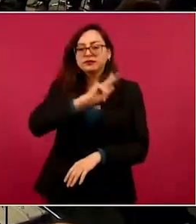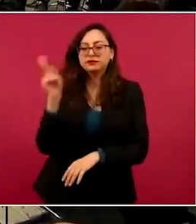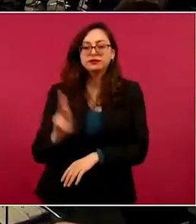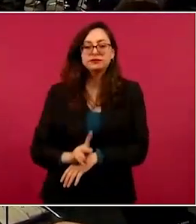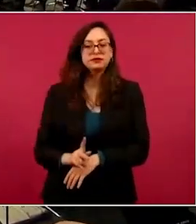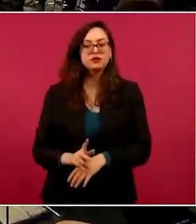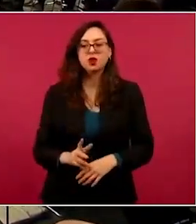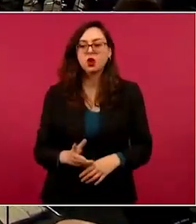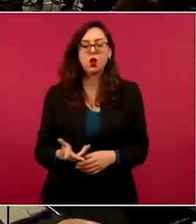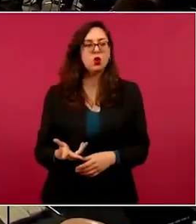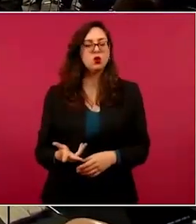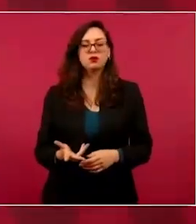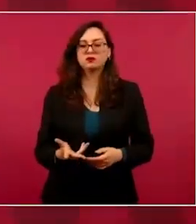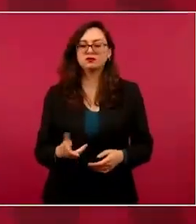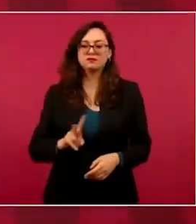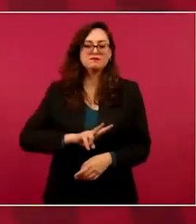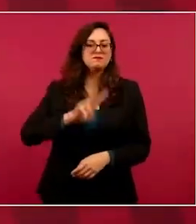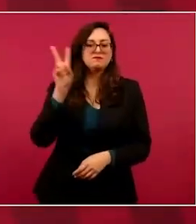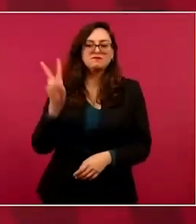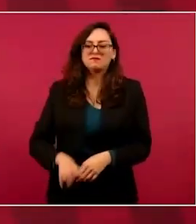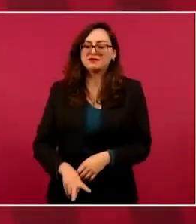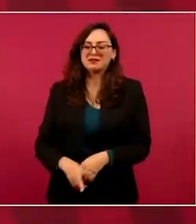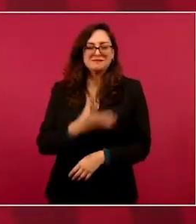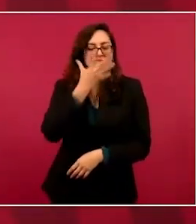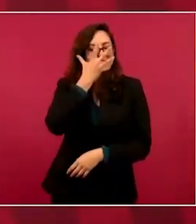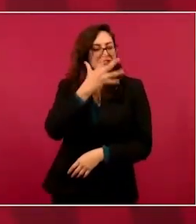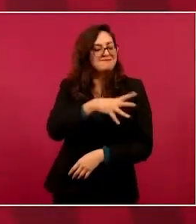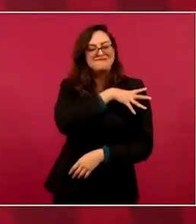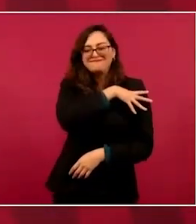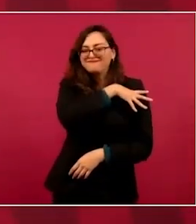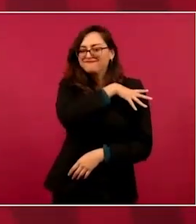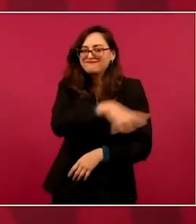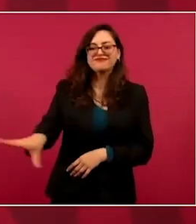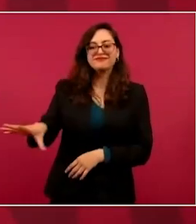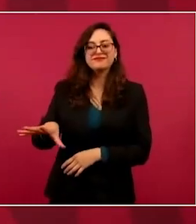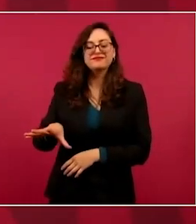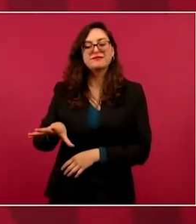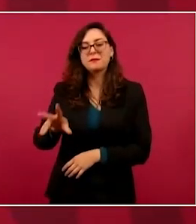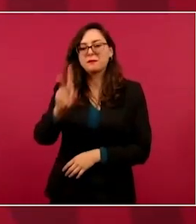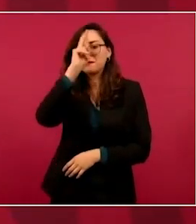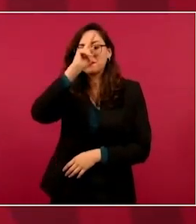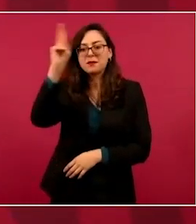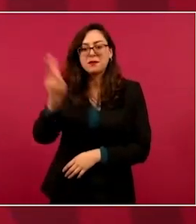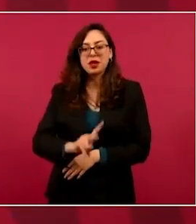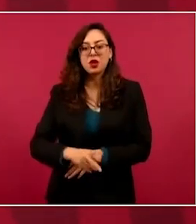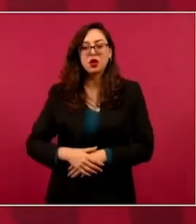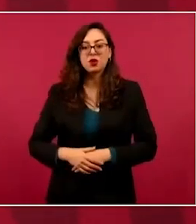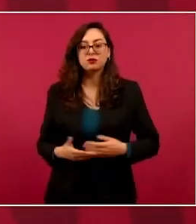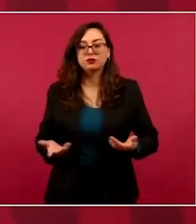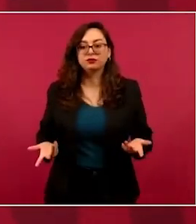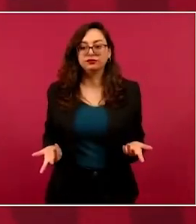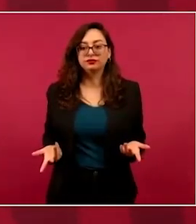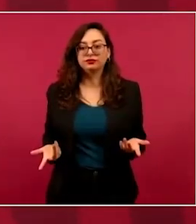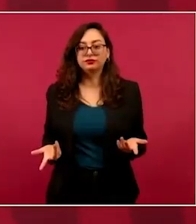indignante y vergonzoso es que Cedillo